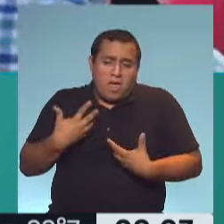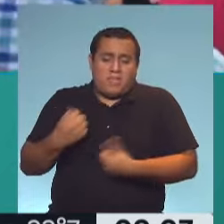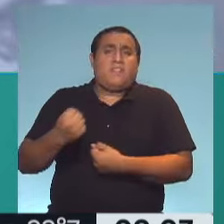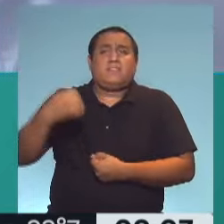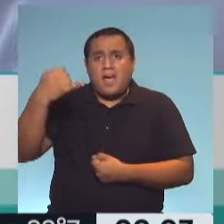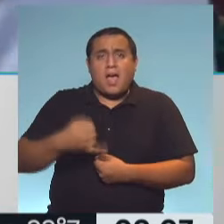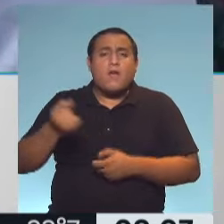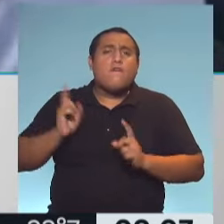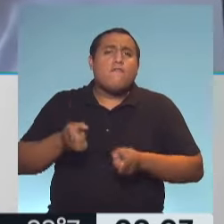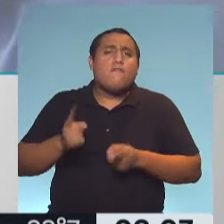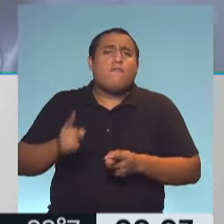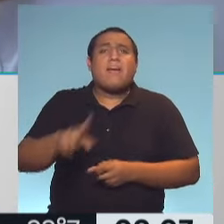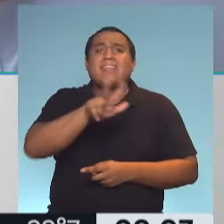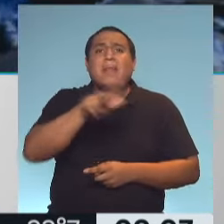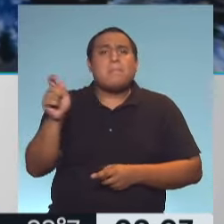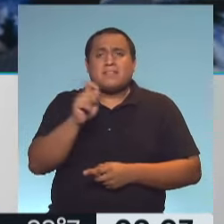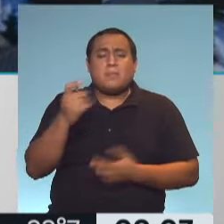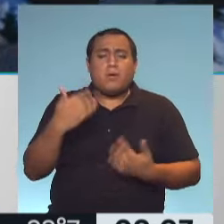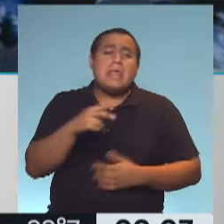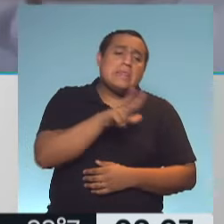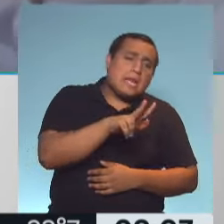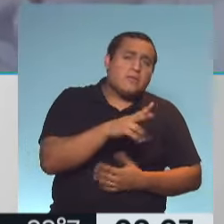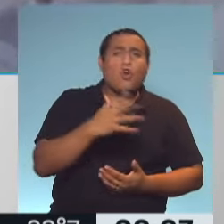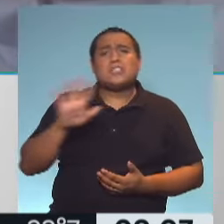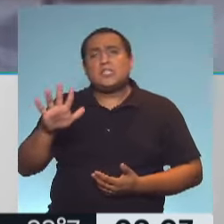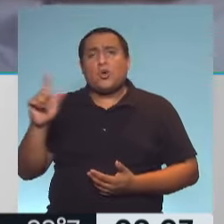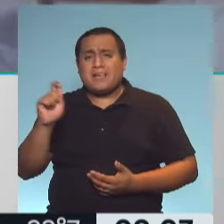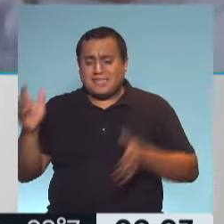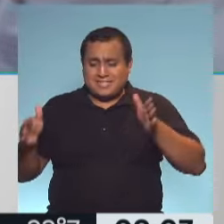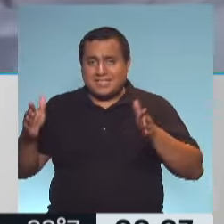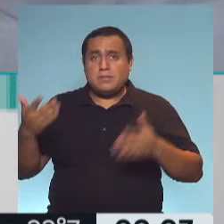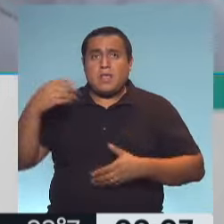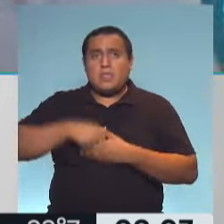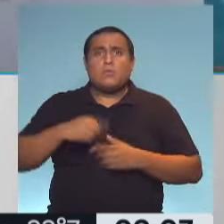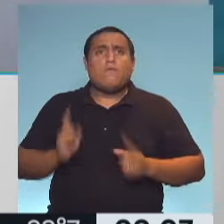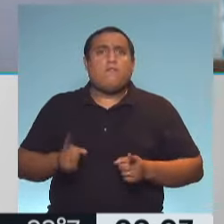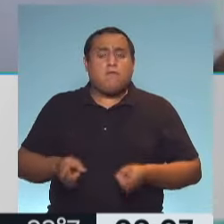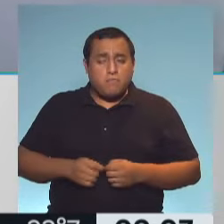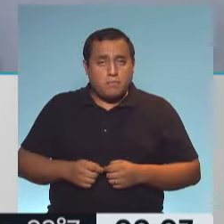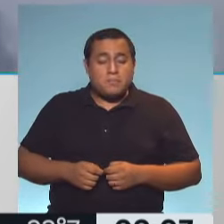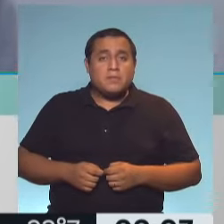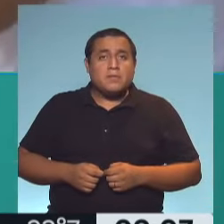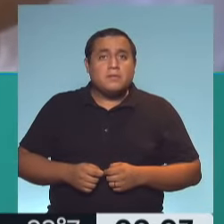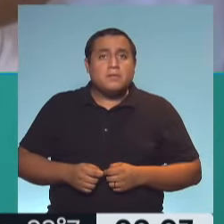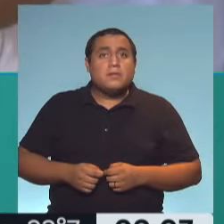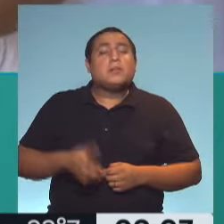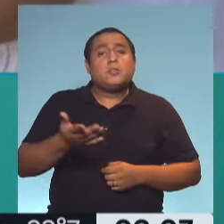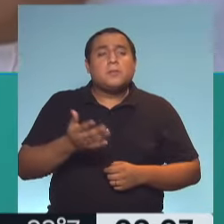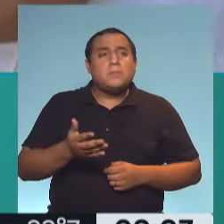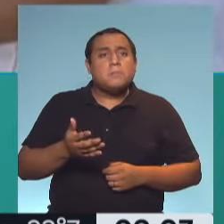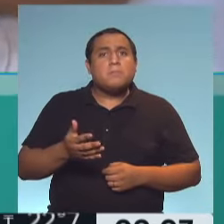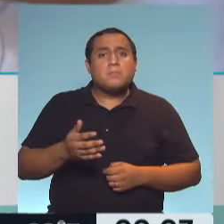persistir por más de tres meses, entre tres y cinco meses. Teniendo en cuenta eso, que sea, digamos, el concepto de